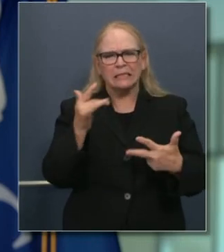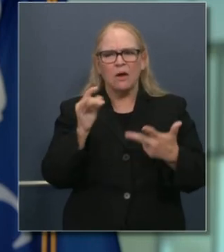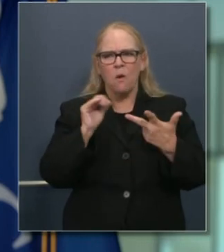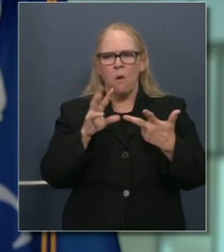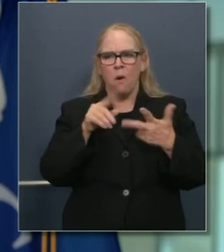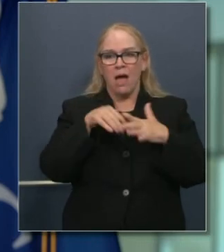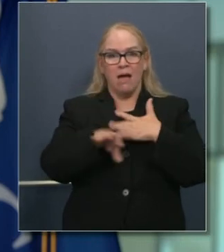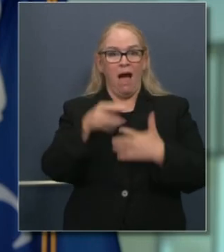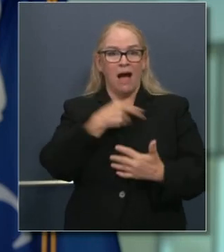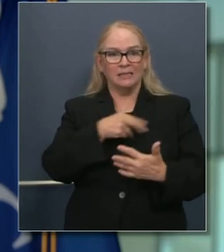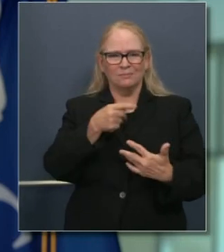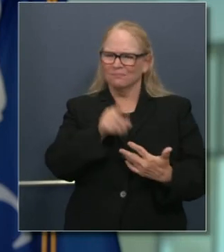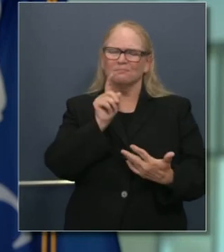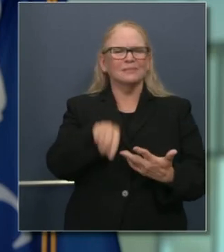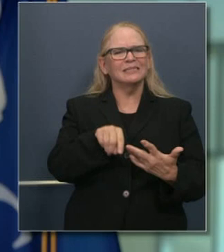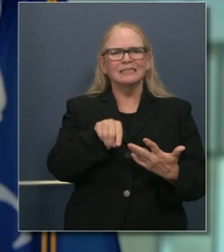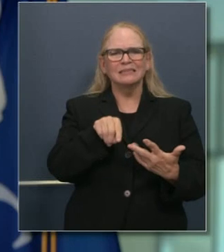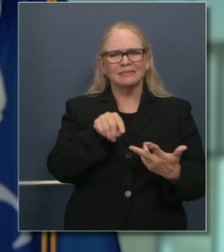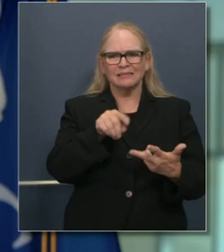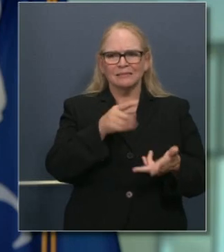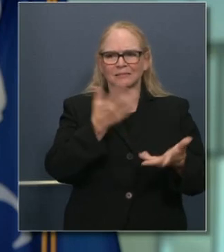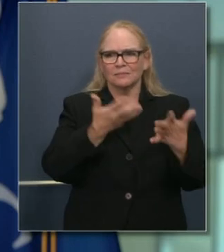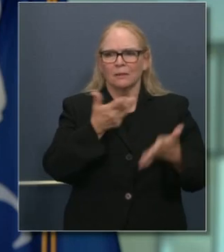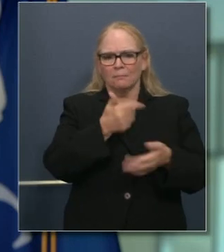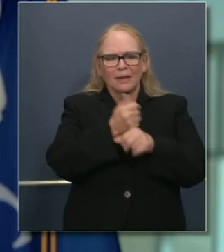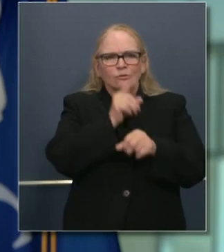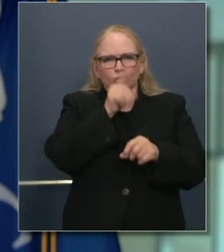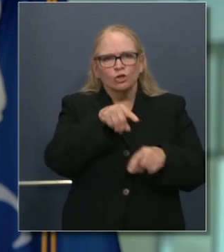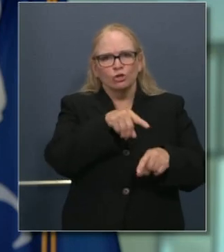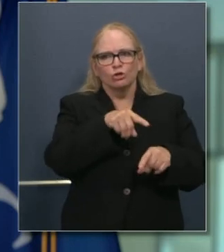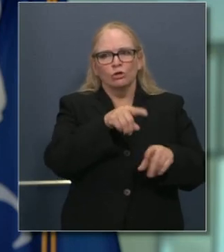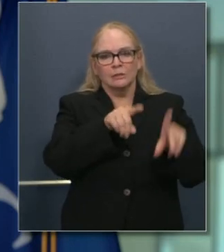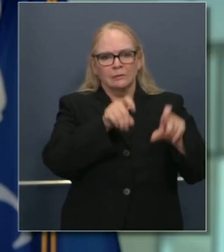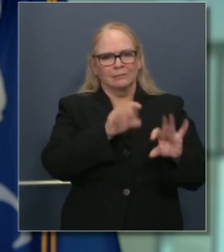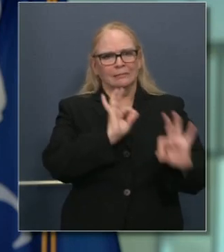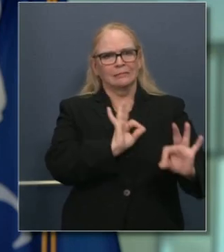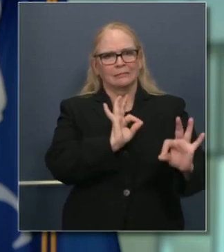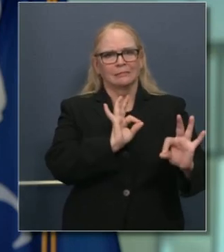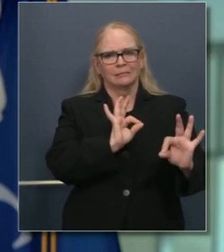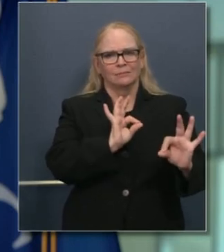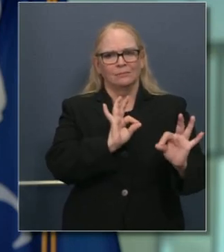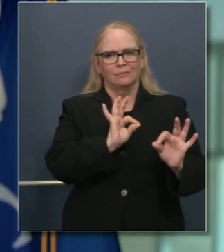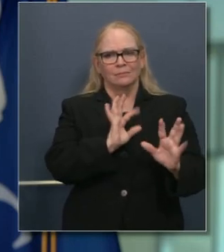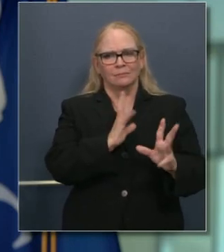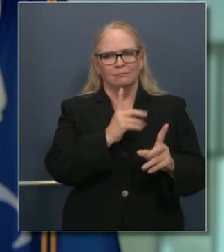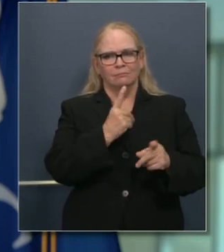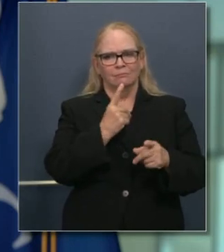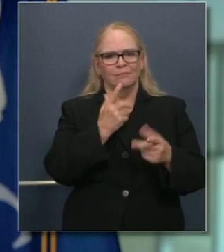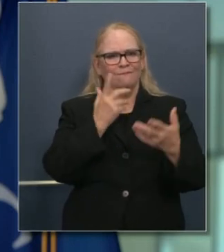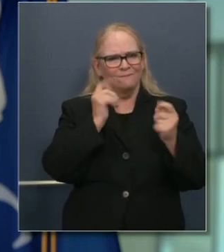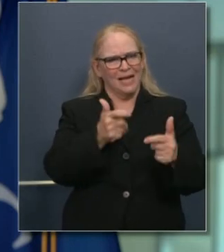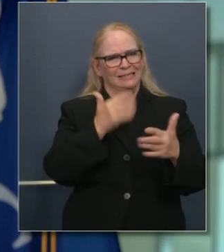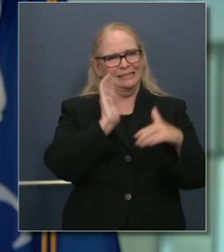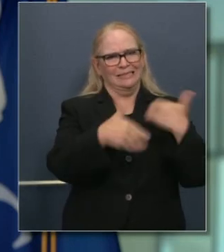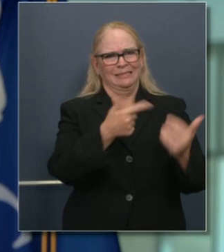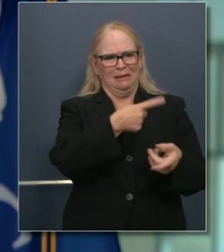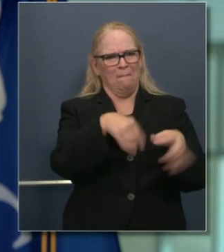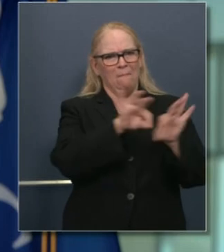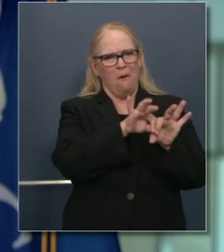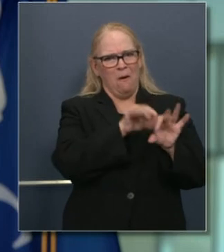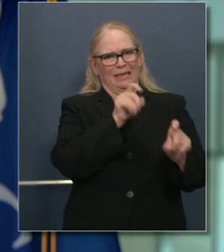mayormente enfermos, que estén en hospitales, asegurándonos de que sus pruebas no sean no solo completas, sino que los resultados